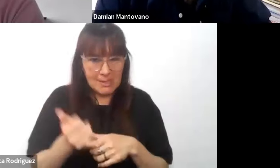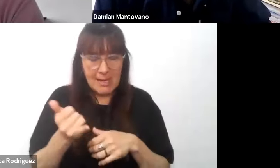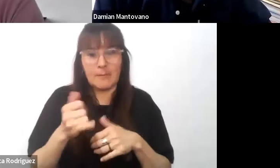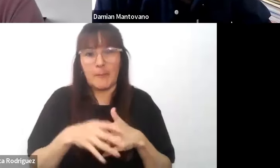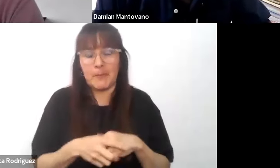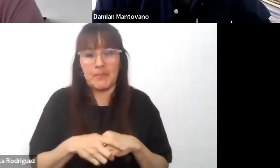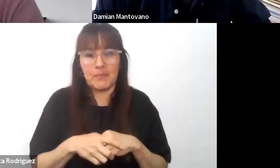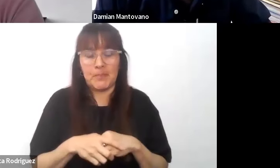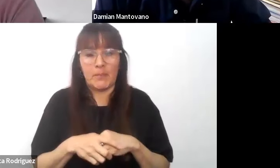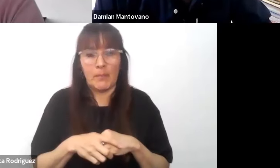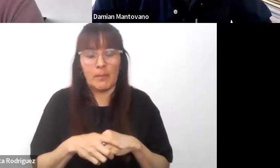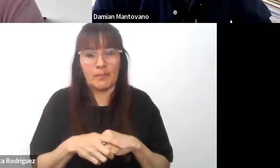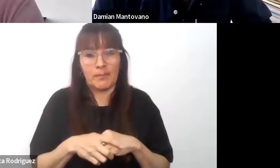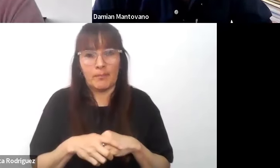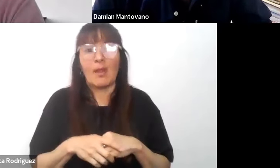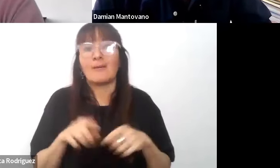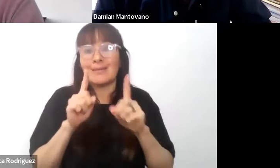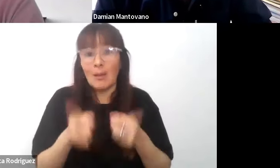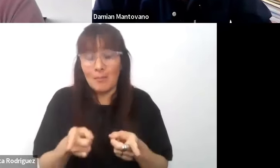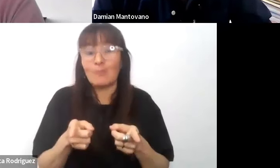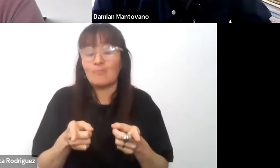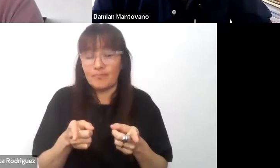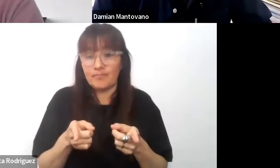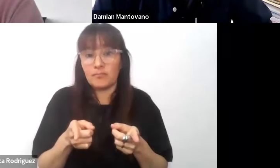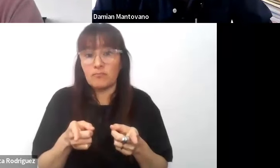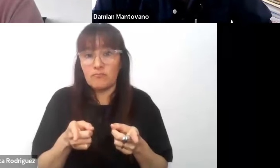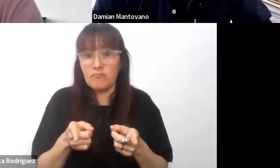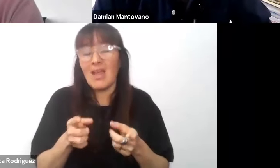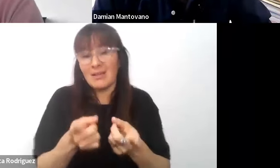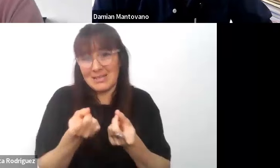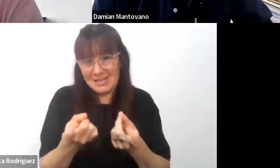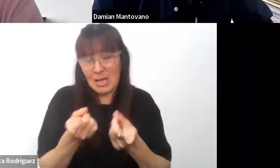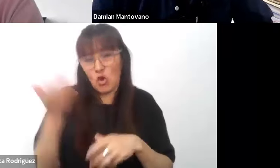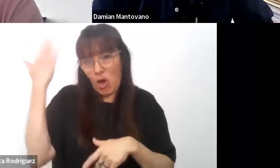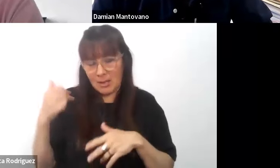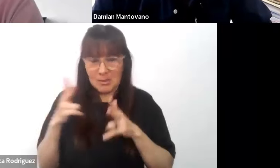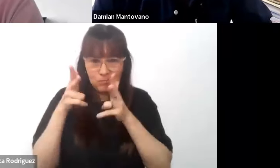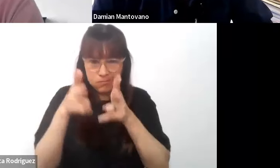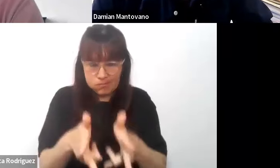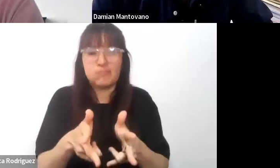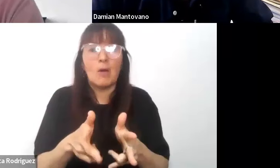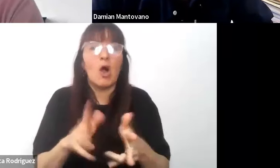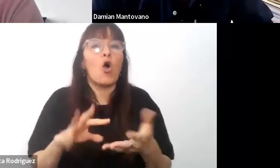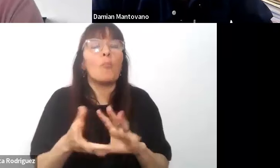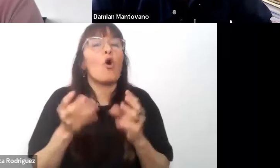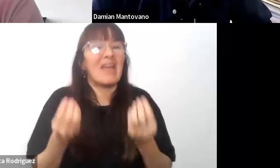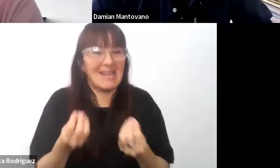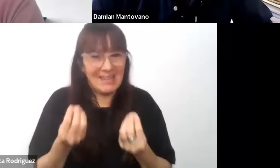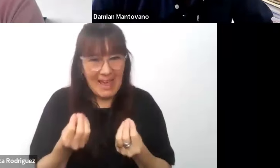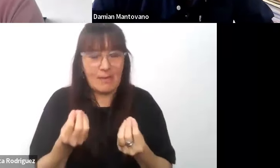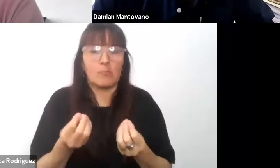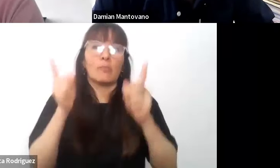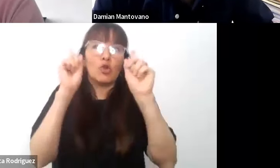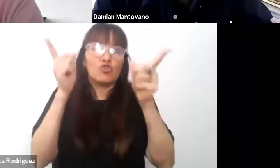también es necesario retomar lo que veníamos comentando antes la idea de modalidad el docente de educación especial